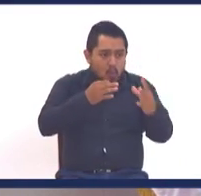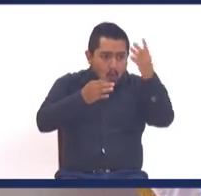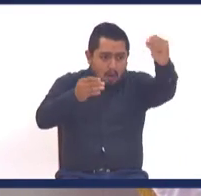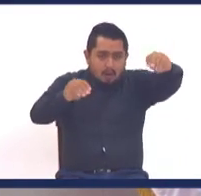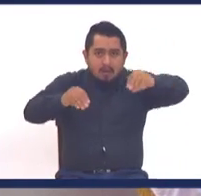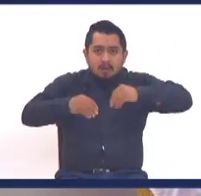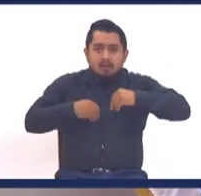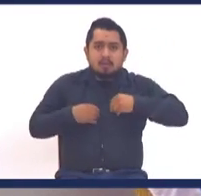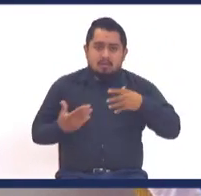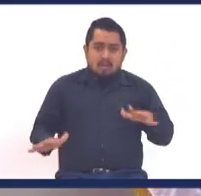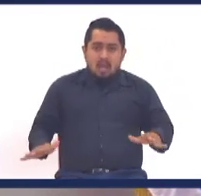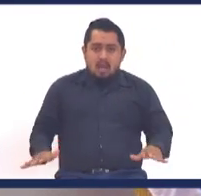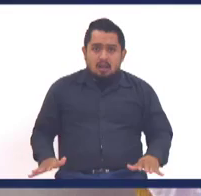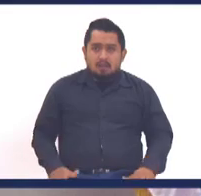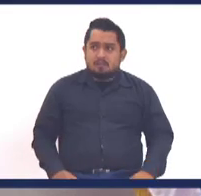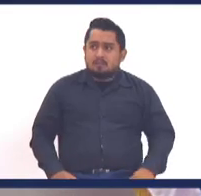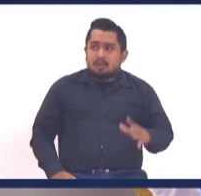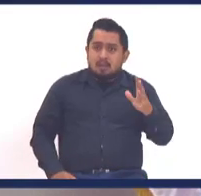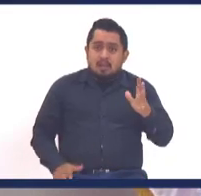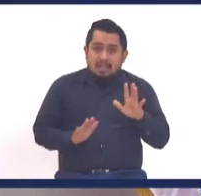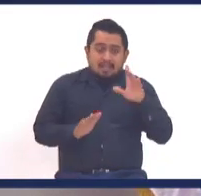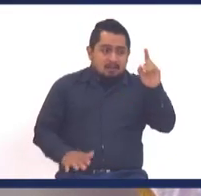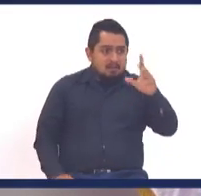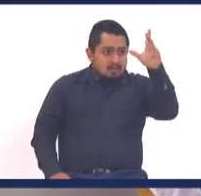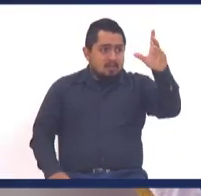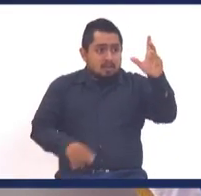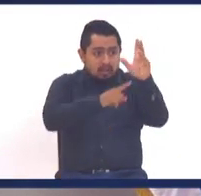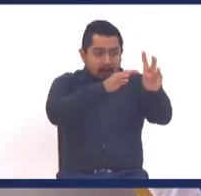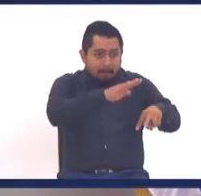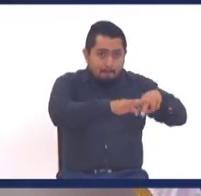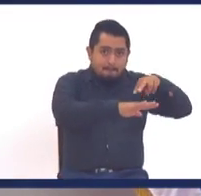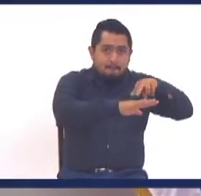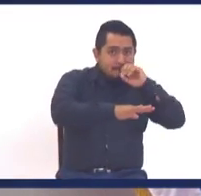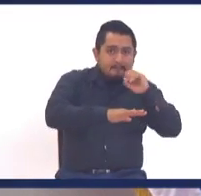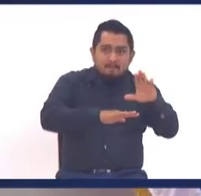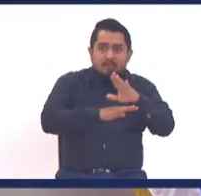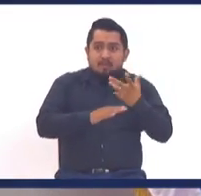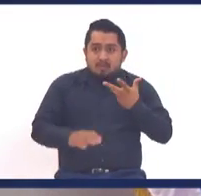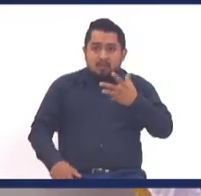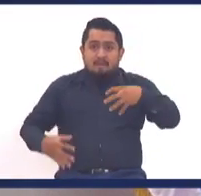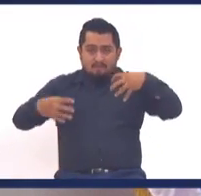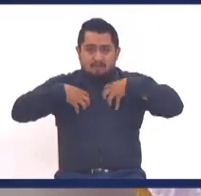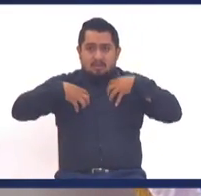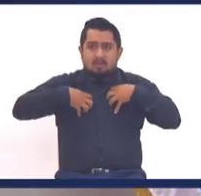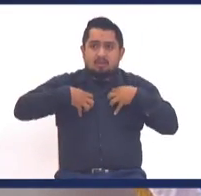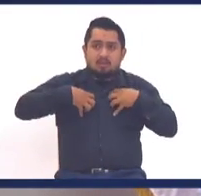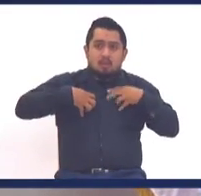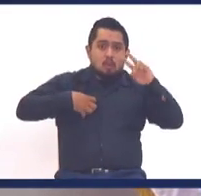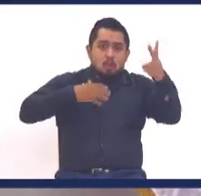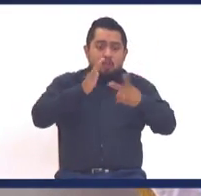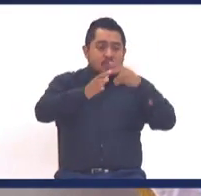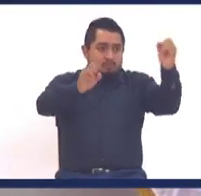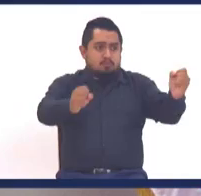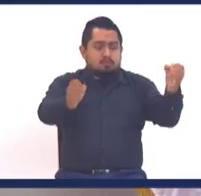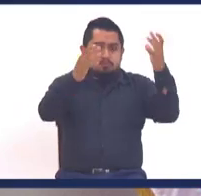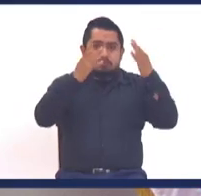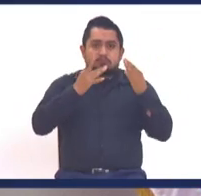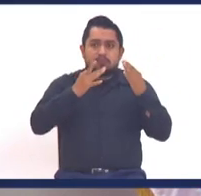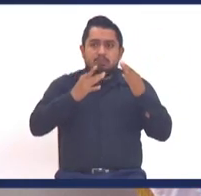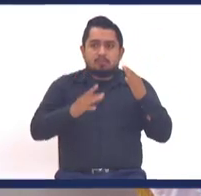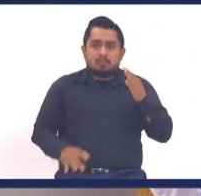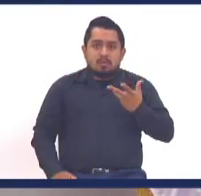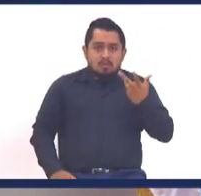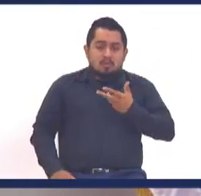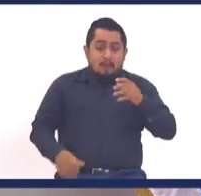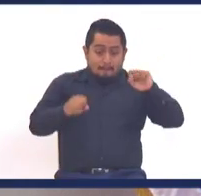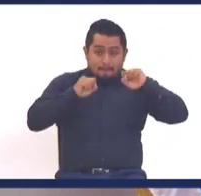nueva criatura es, entonces, cuando Cristo dice, yo soy la resurrección, para los que estamos vivos, somos doble bendecidos, ¿por qué? porque no